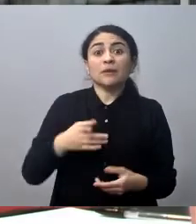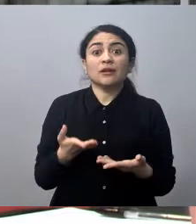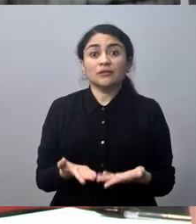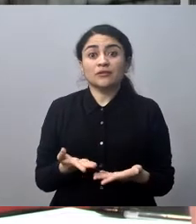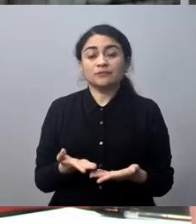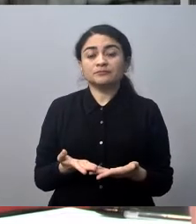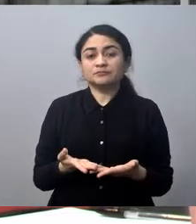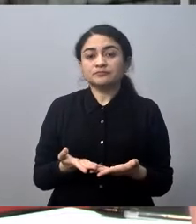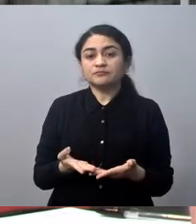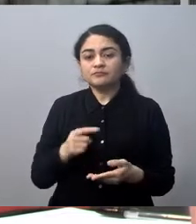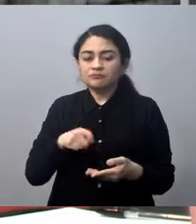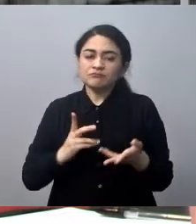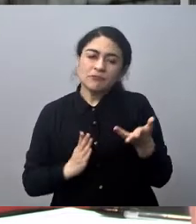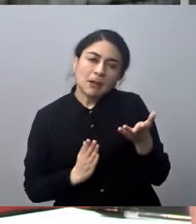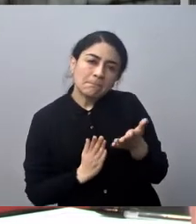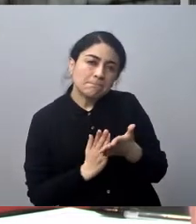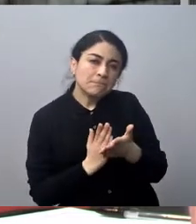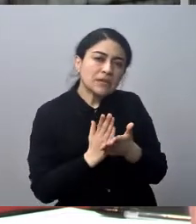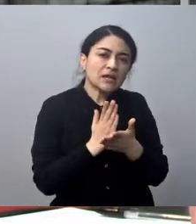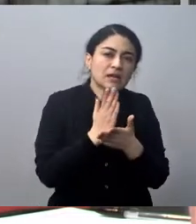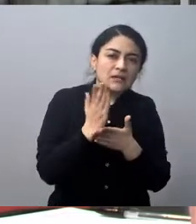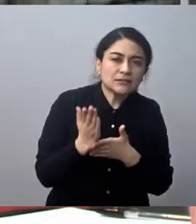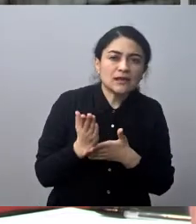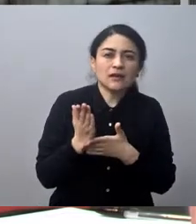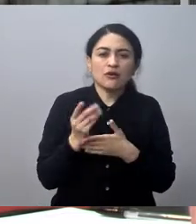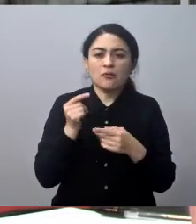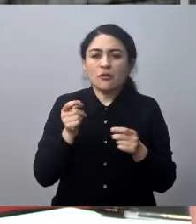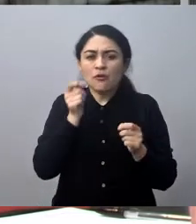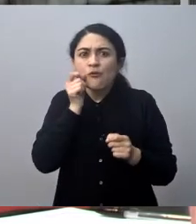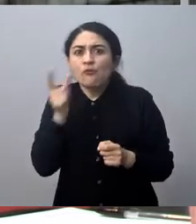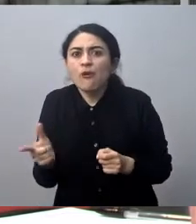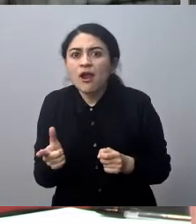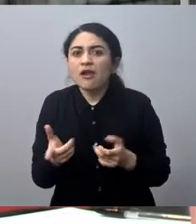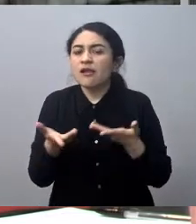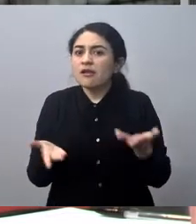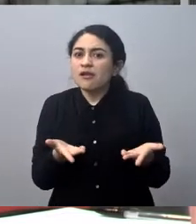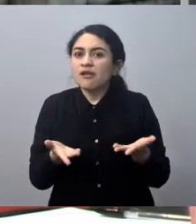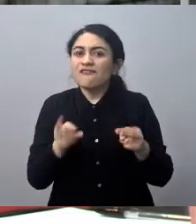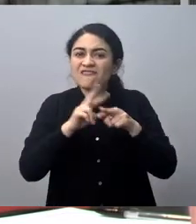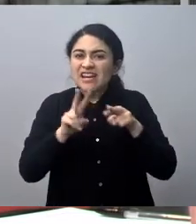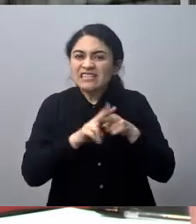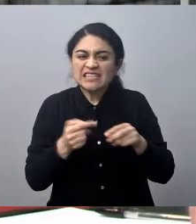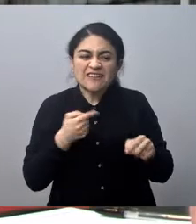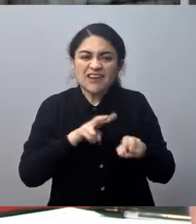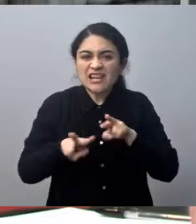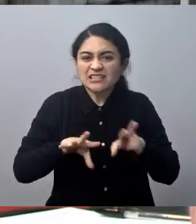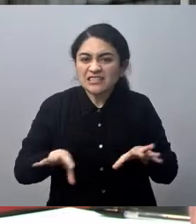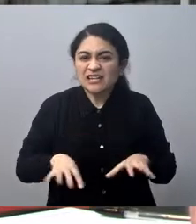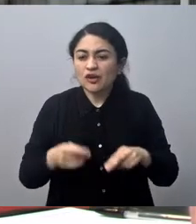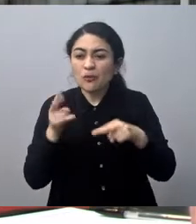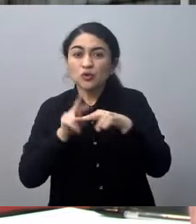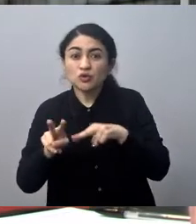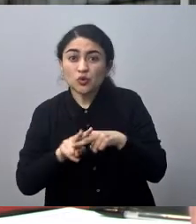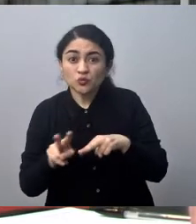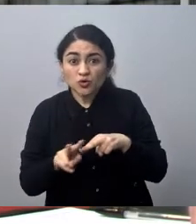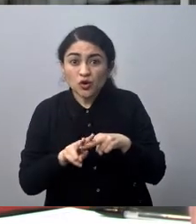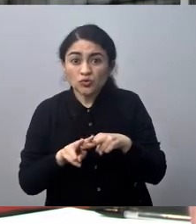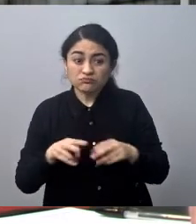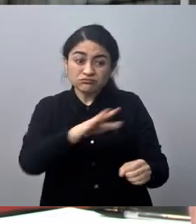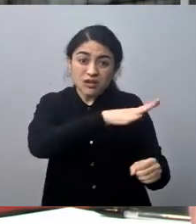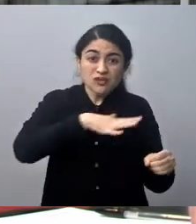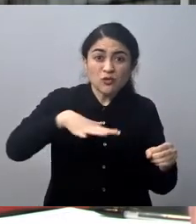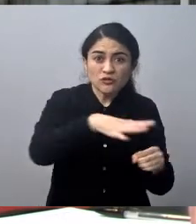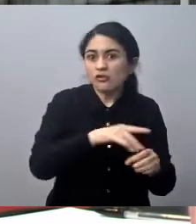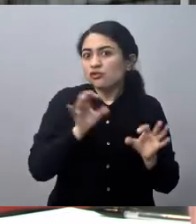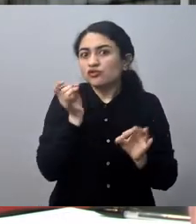cuando se empiezan a colocar mensajes de cuáles van a ser las acciones, las medidas que se van a tomar,